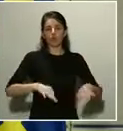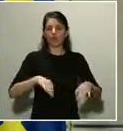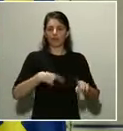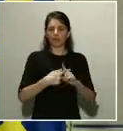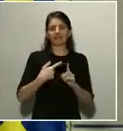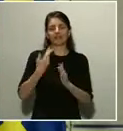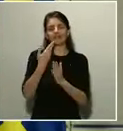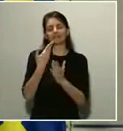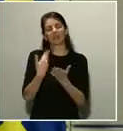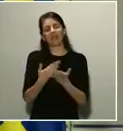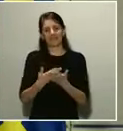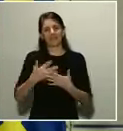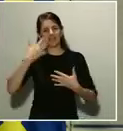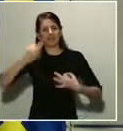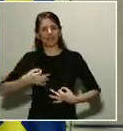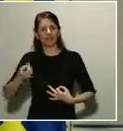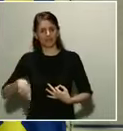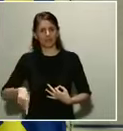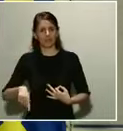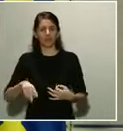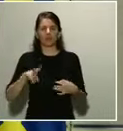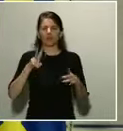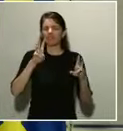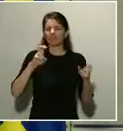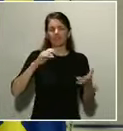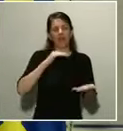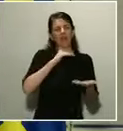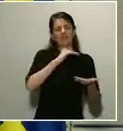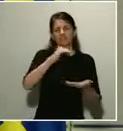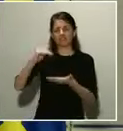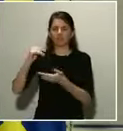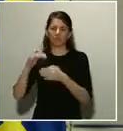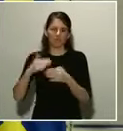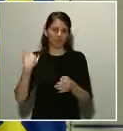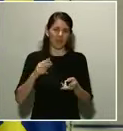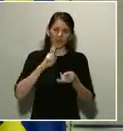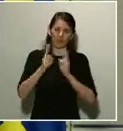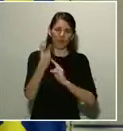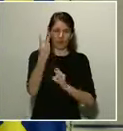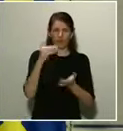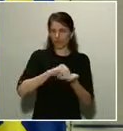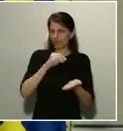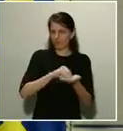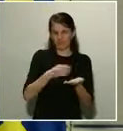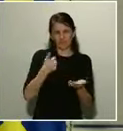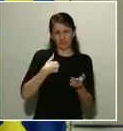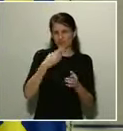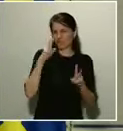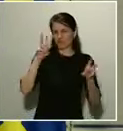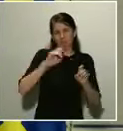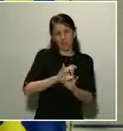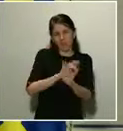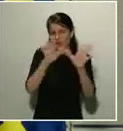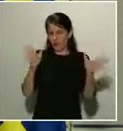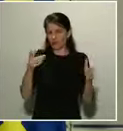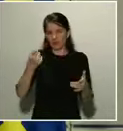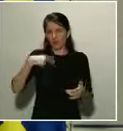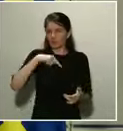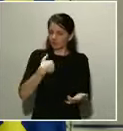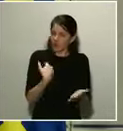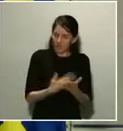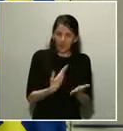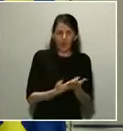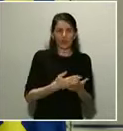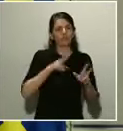respecto del abastecimiento, ya he respondido en dos ocasiones, este es un tema bien claro, aseguramos efectivamente que el abastecimiento alimentario